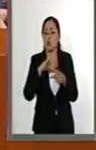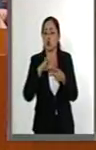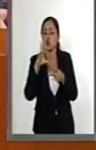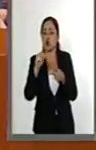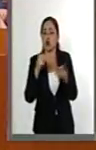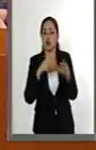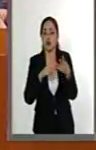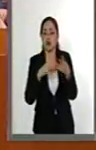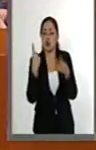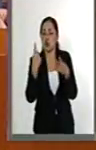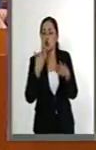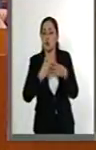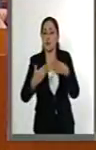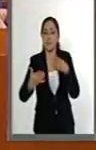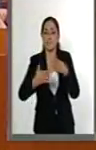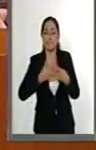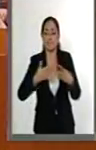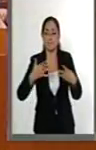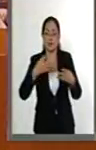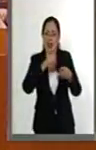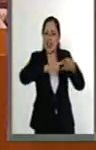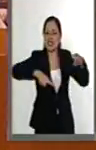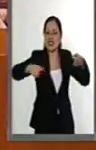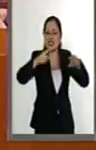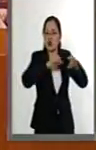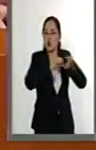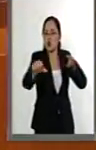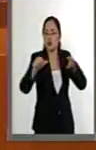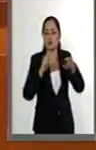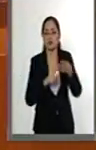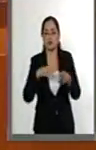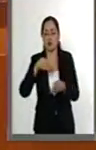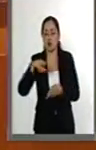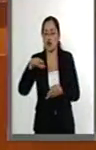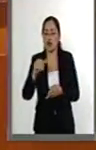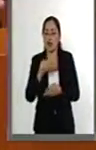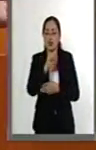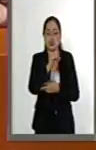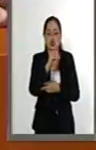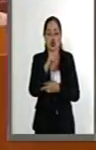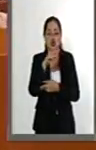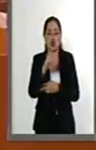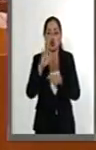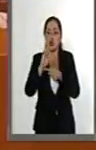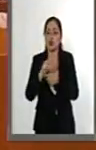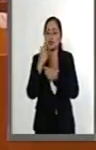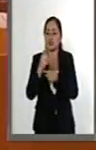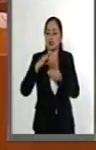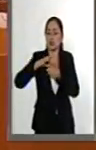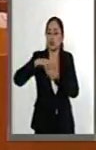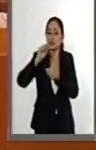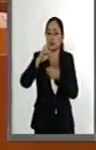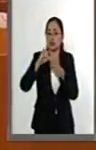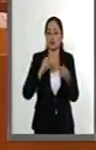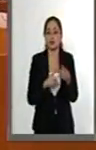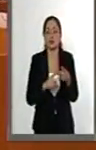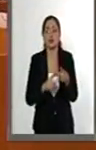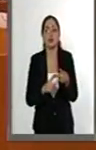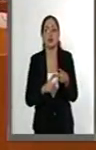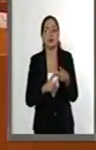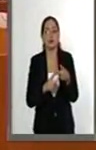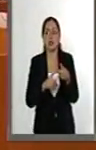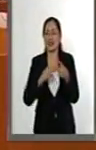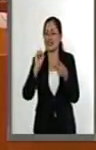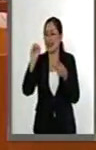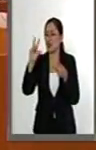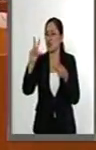contra y uno nulo. A Mónica Soto con 97 votos a favor y